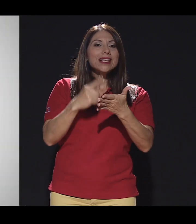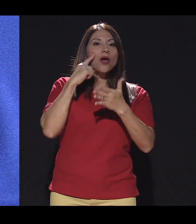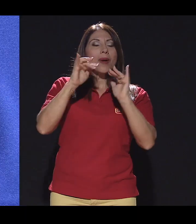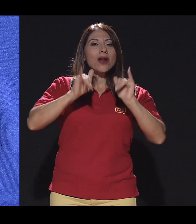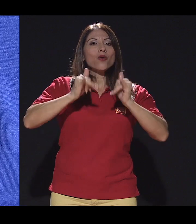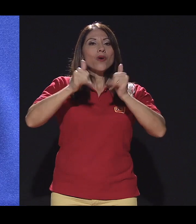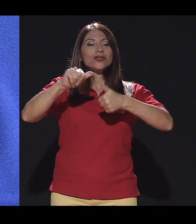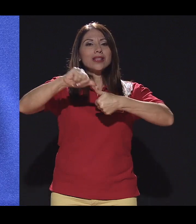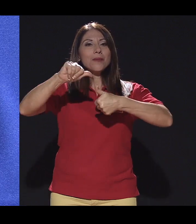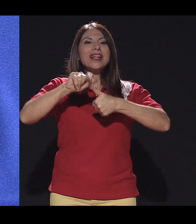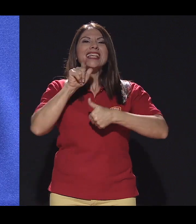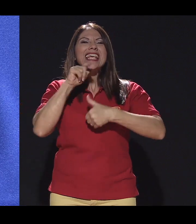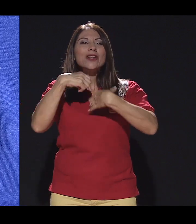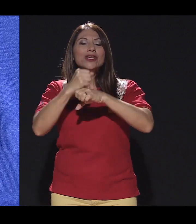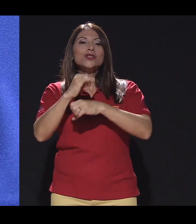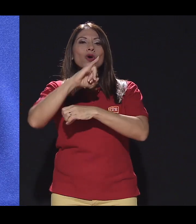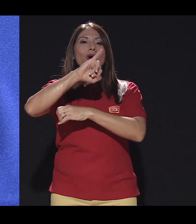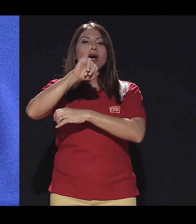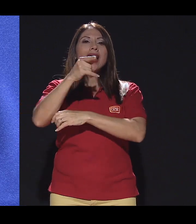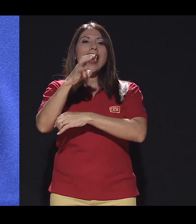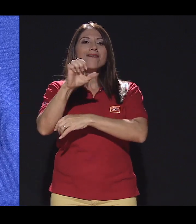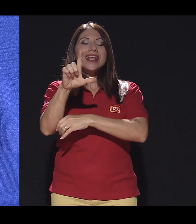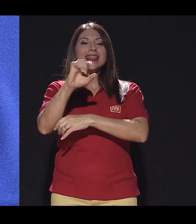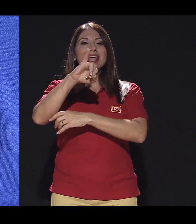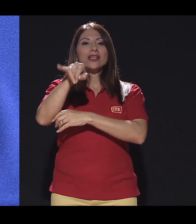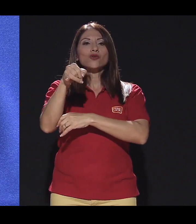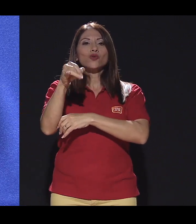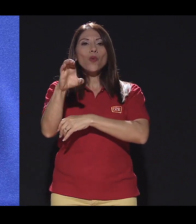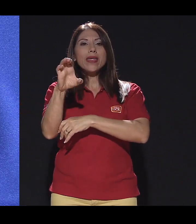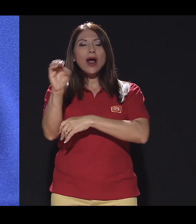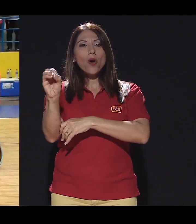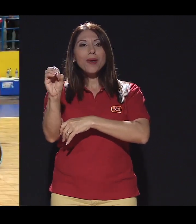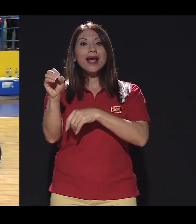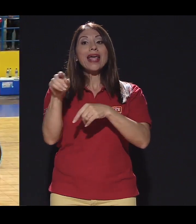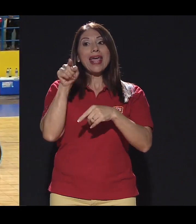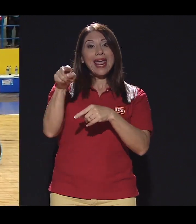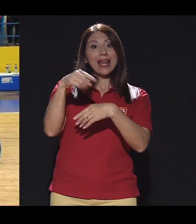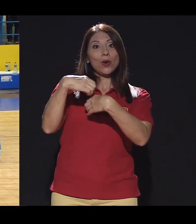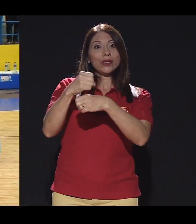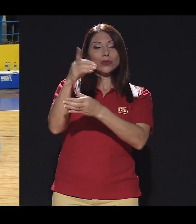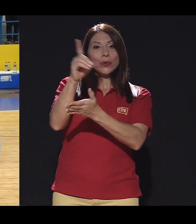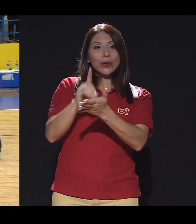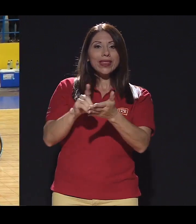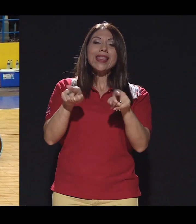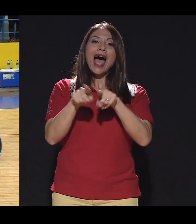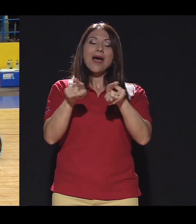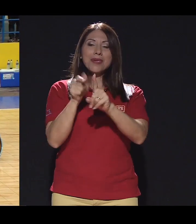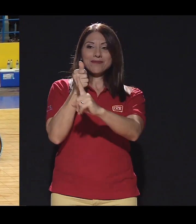Paracentroamericanos por Gabriel de Jesús Cuadra Olman, quien además de ser el creador, es un atleta.